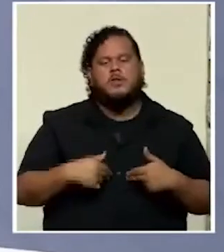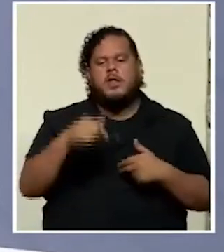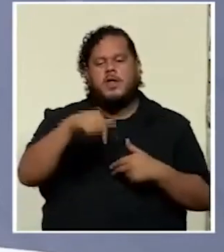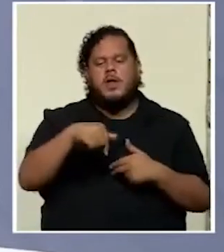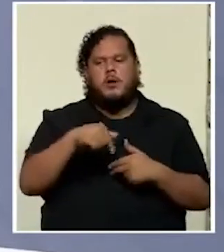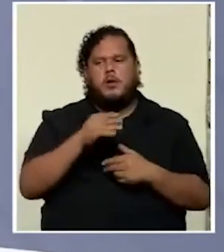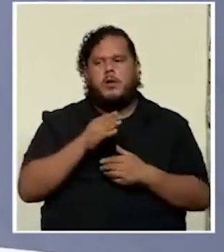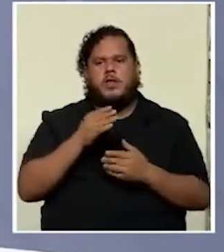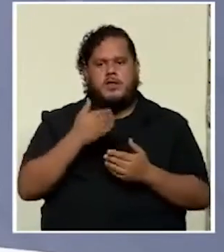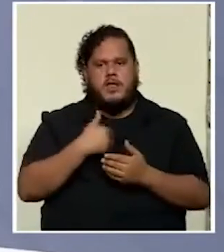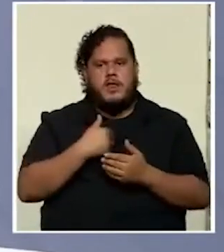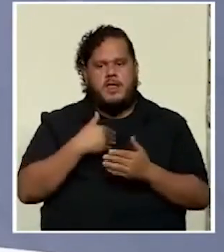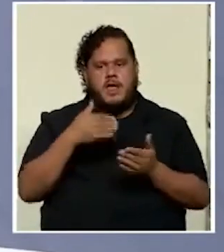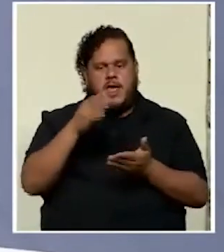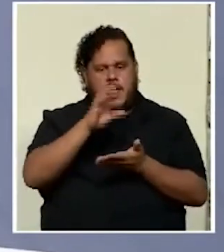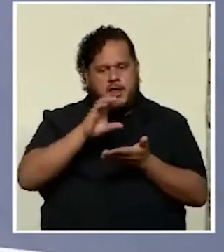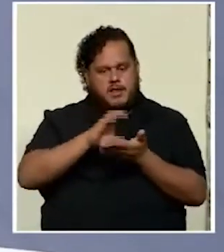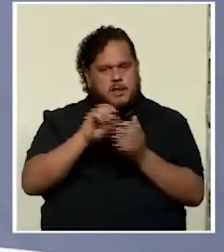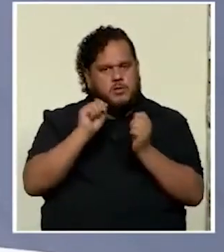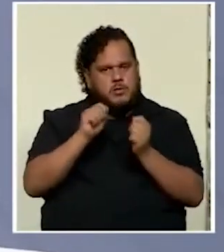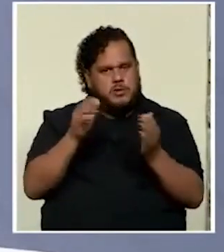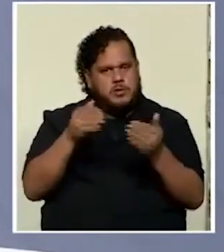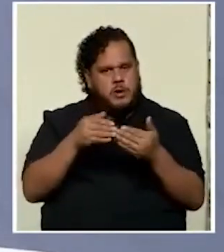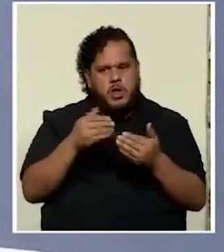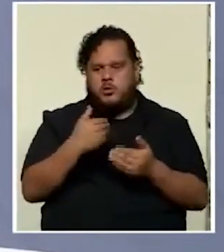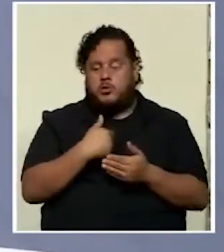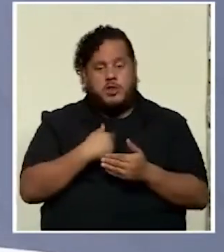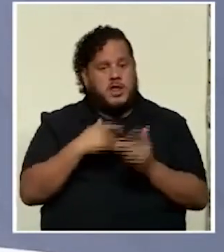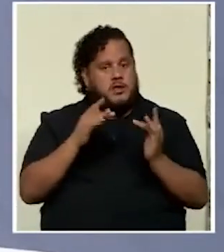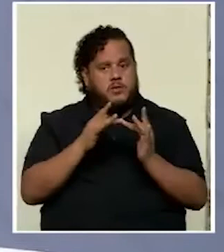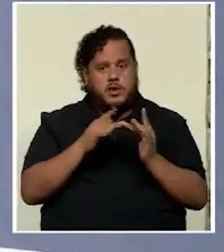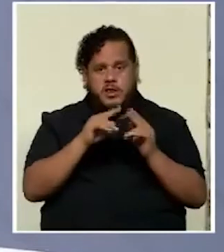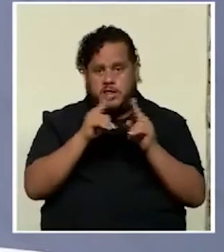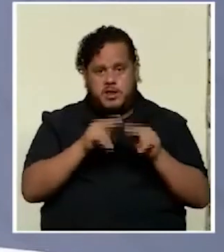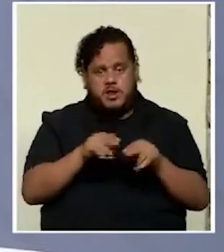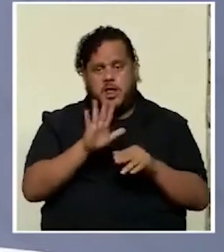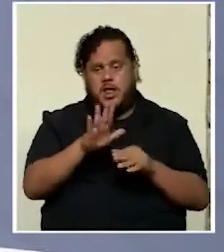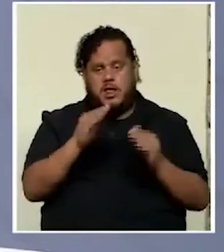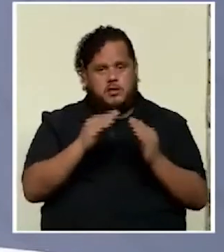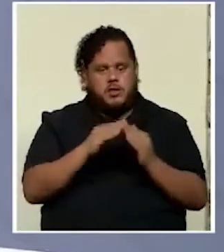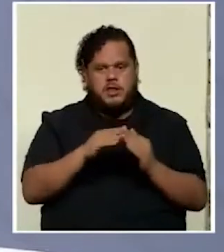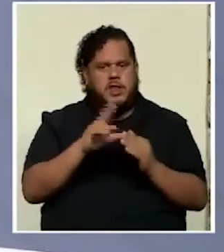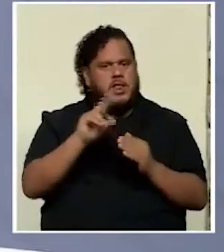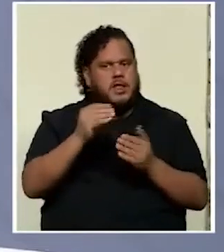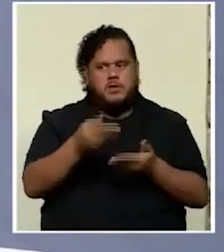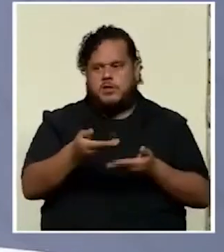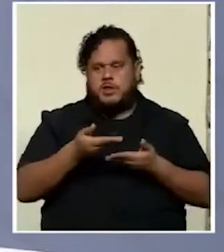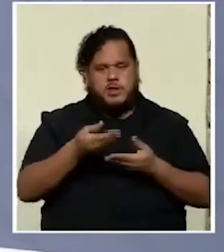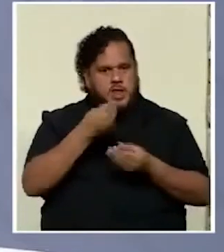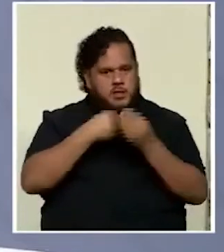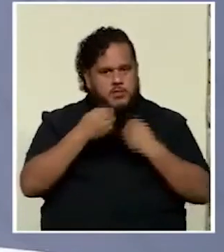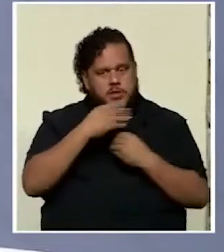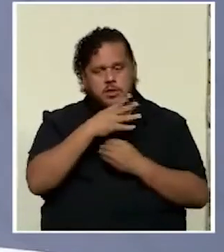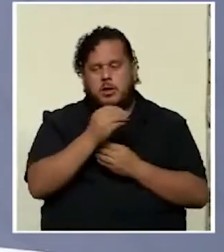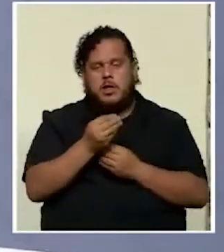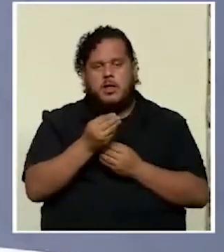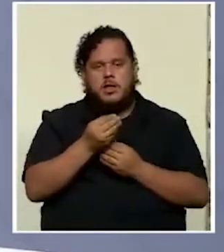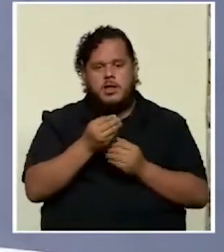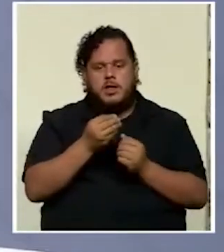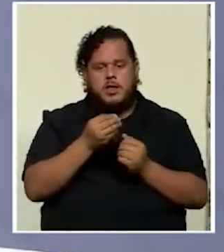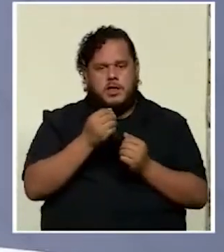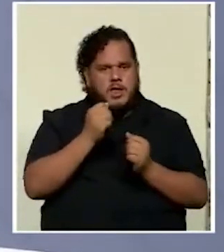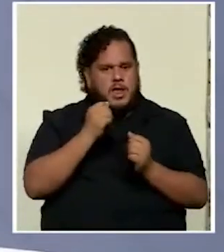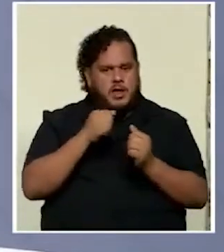educativo cerrado que no tienen conectividad en sus casas que no pueden recibir alimentación y que al paso siguiente está